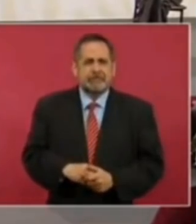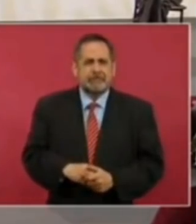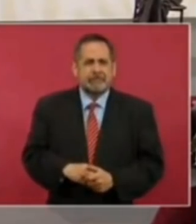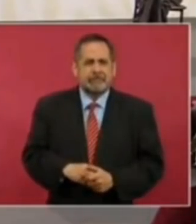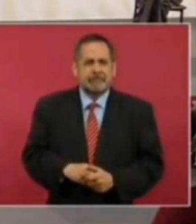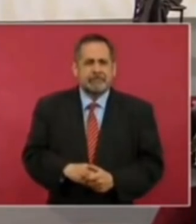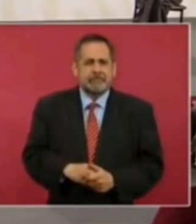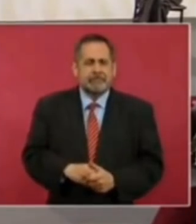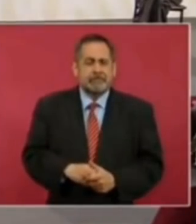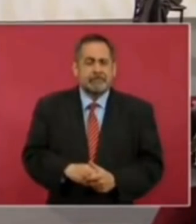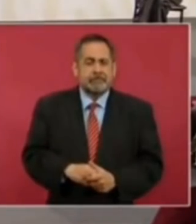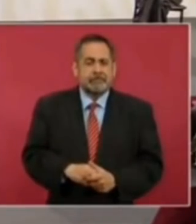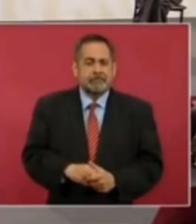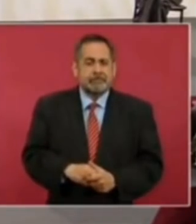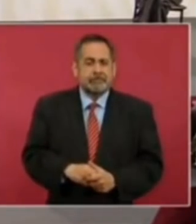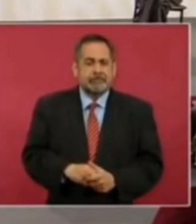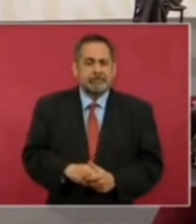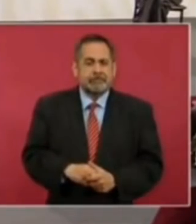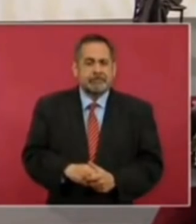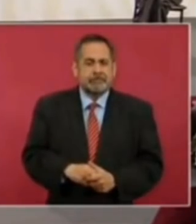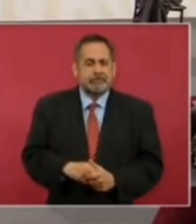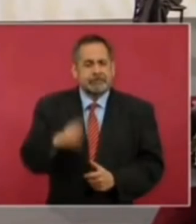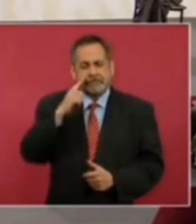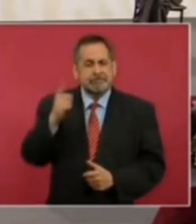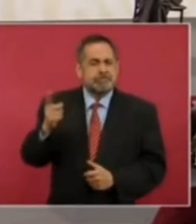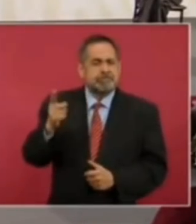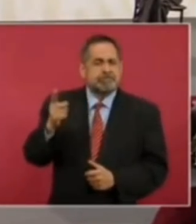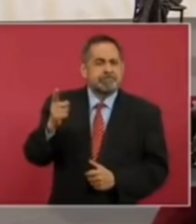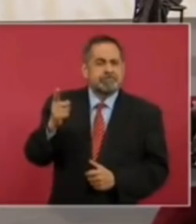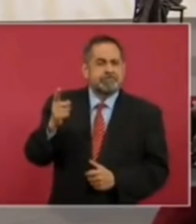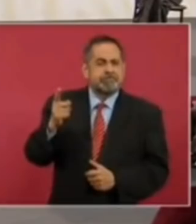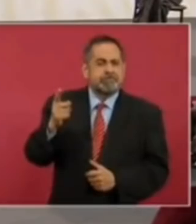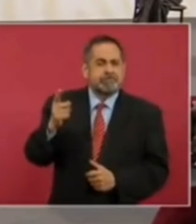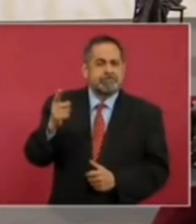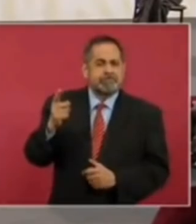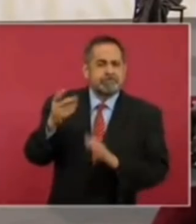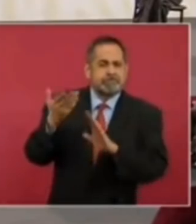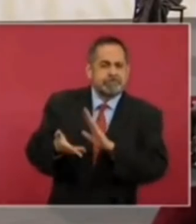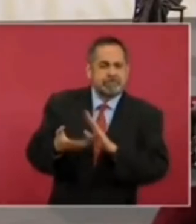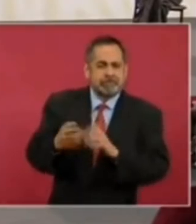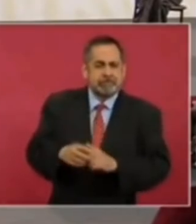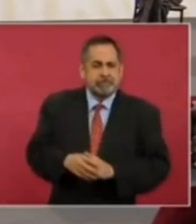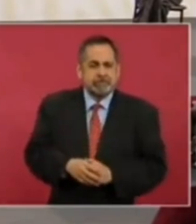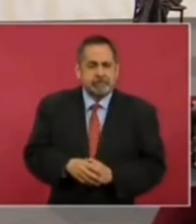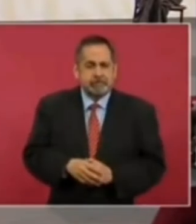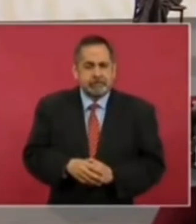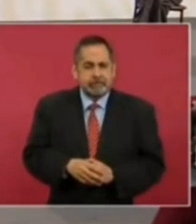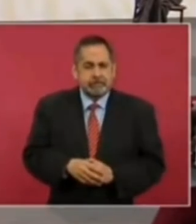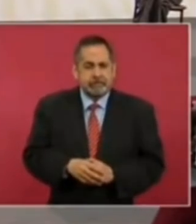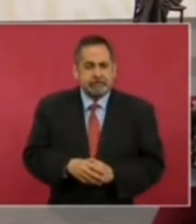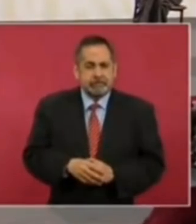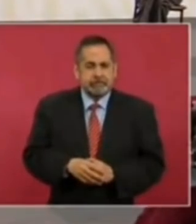Amigos y amigas, me despido de esta información. Ya sabes, si te gustó, suscríbete a este canal, comparte la información y nos vemos